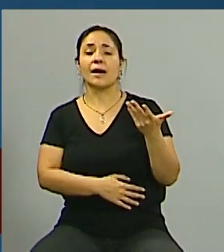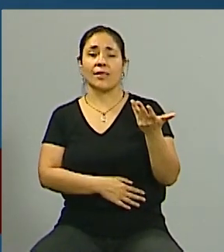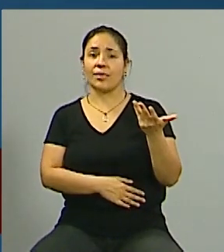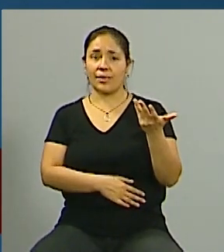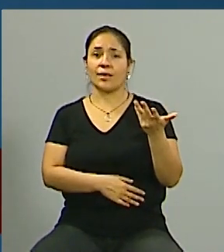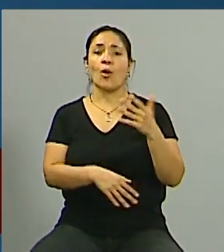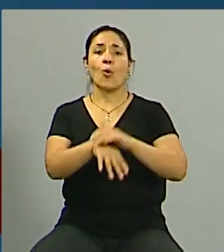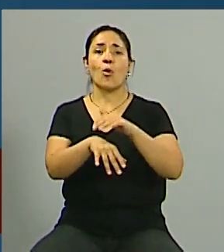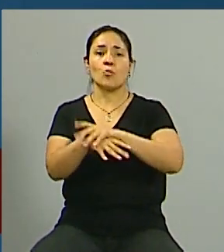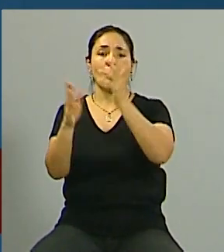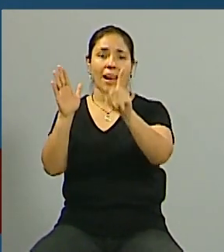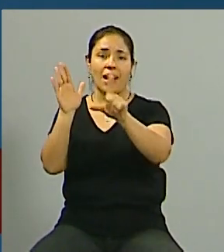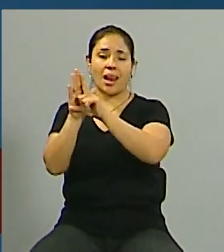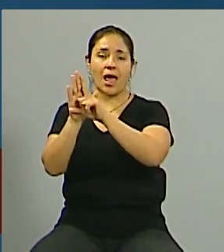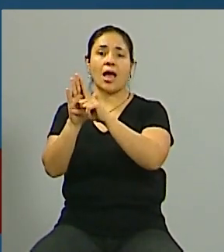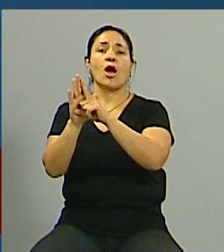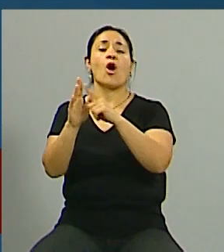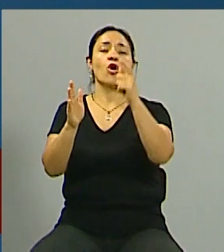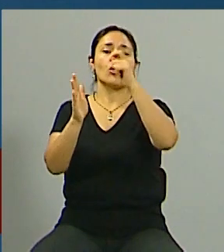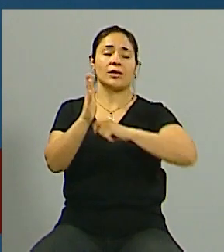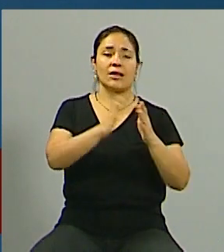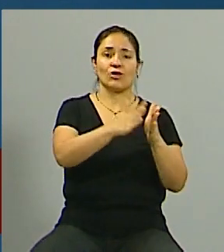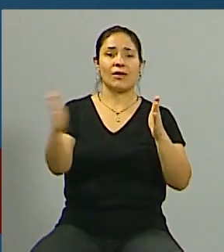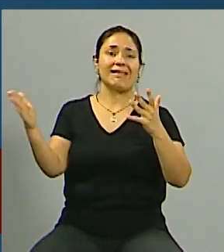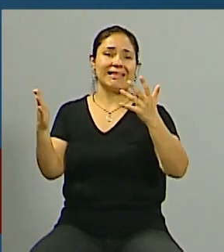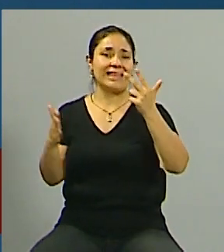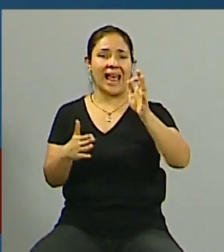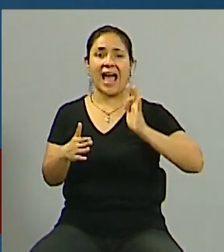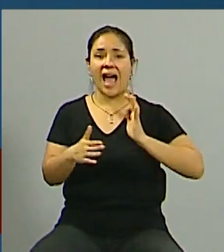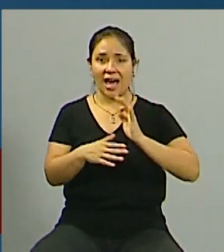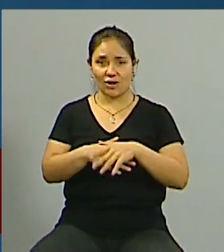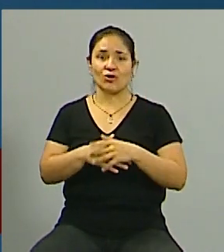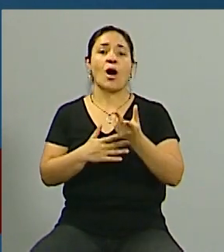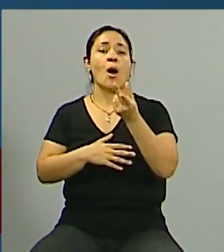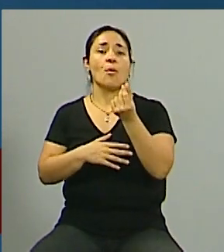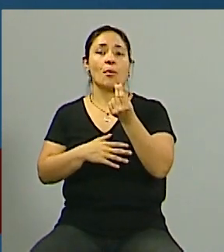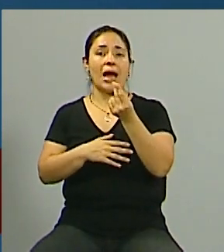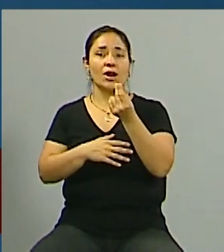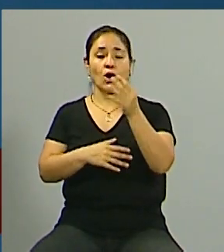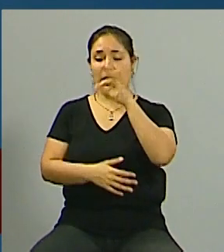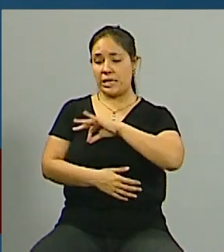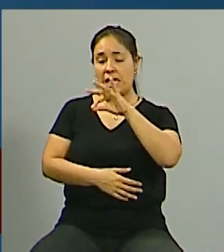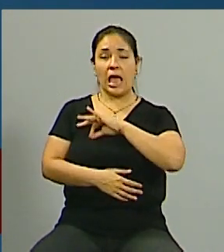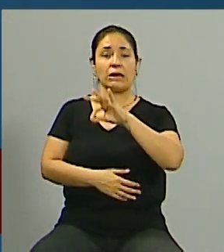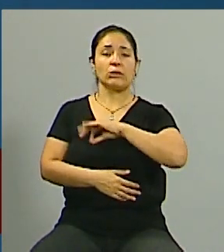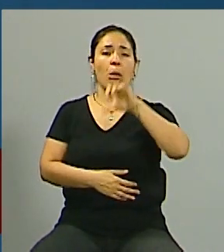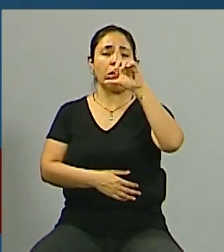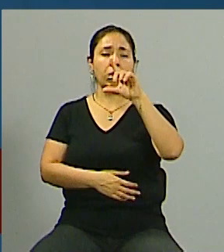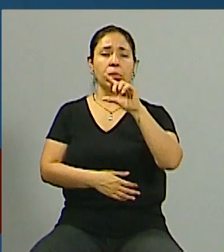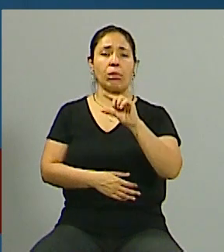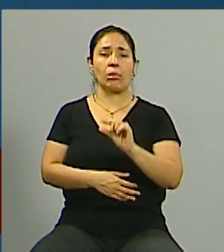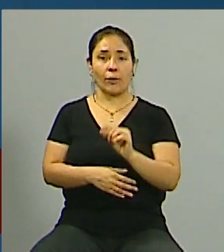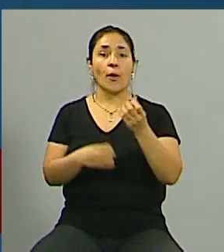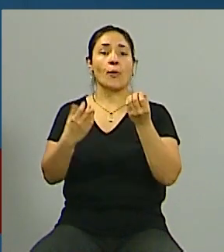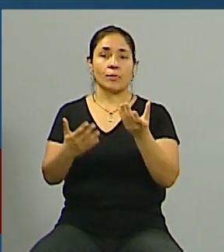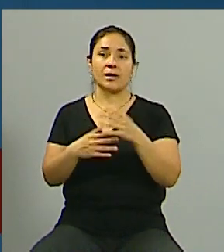con estas actualizaciones o estos contratos tan largos de tres años que van a perder el valor que tienen o ese ingreso que perciben por los alquileres cuando esto en